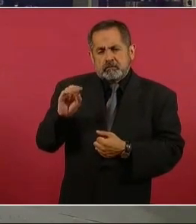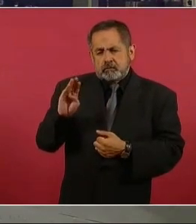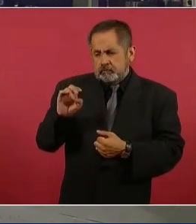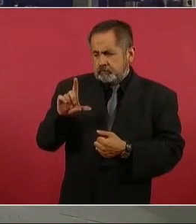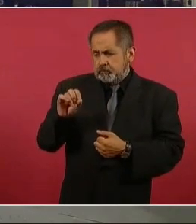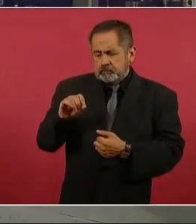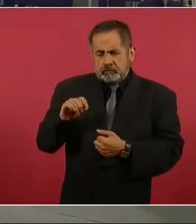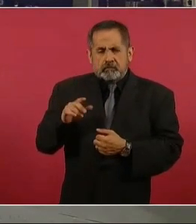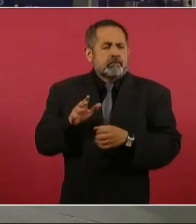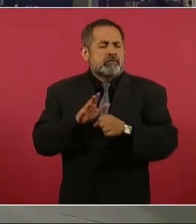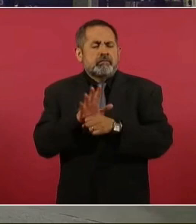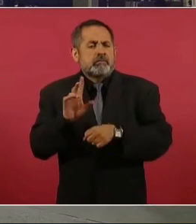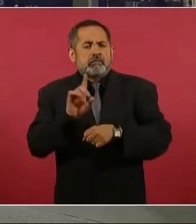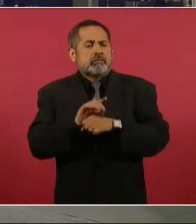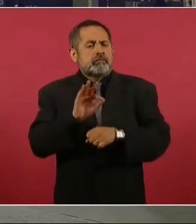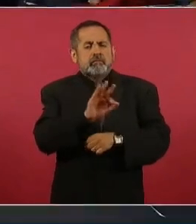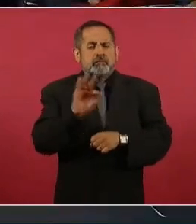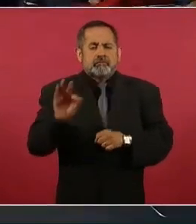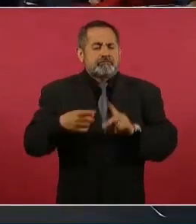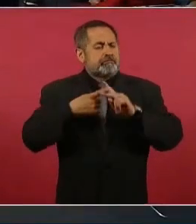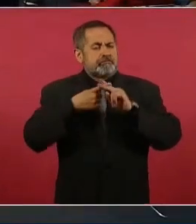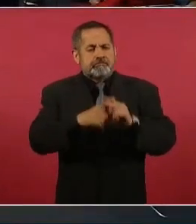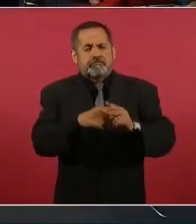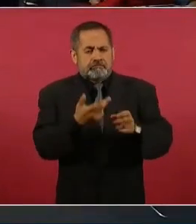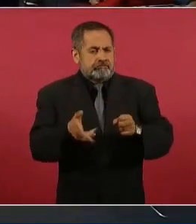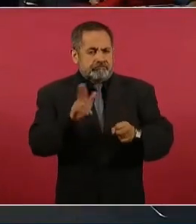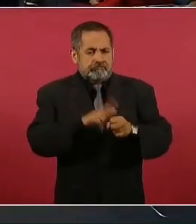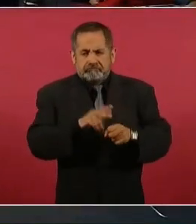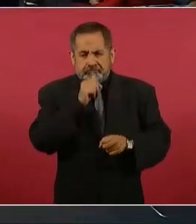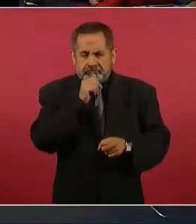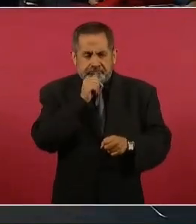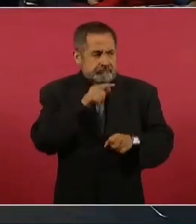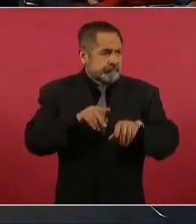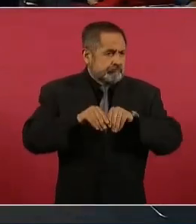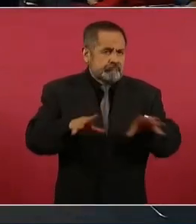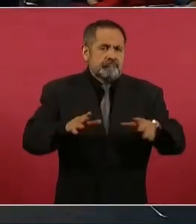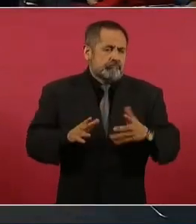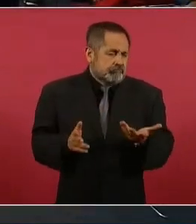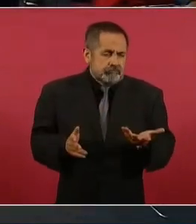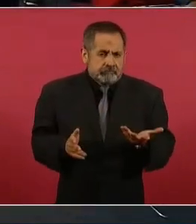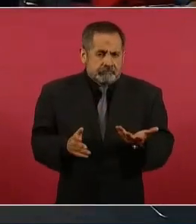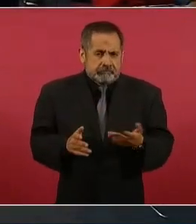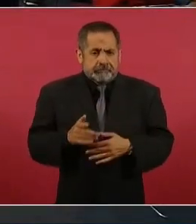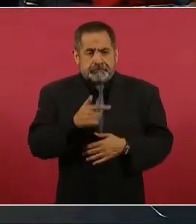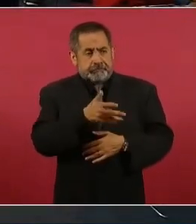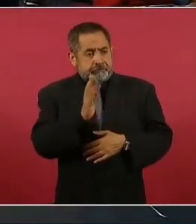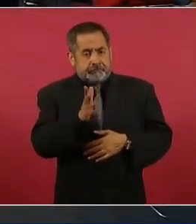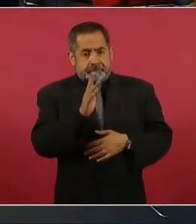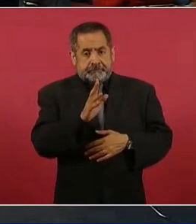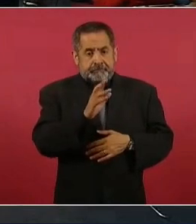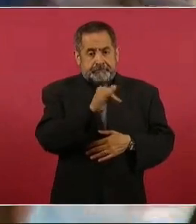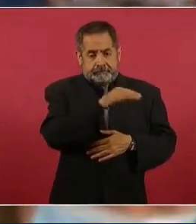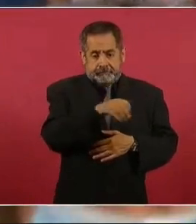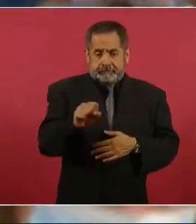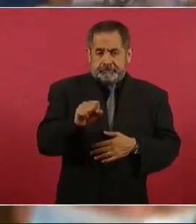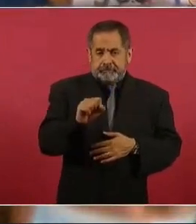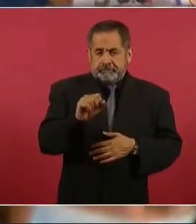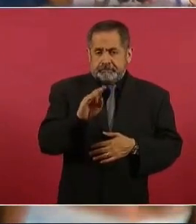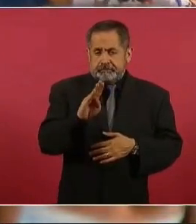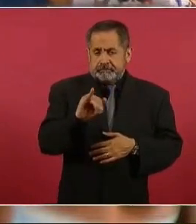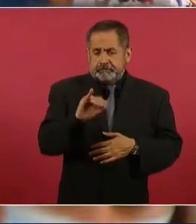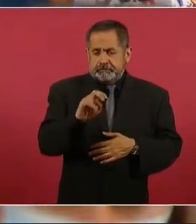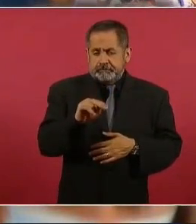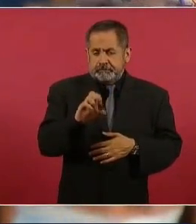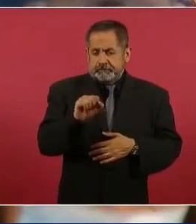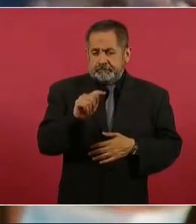hay todavía una fecha para que inicie operaciones a este hospital, que ya es del IMSS-Bienestar, que le pasó al IMSS